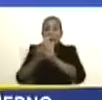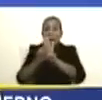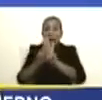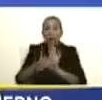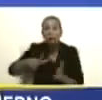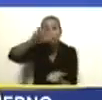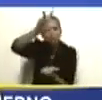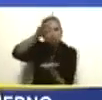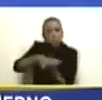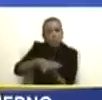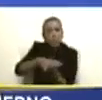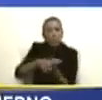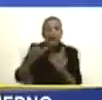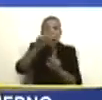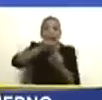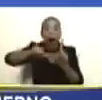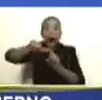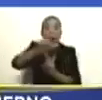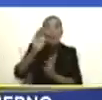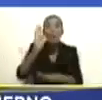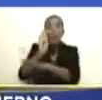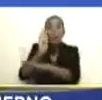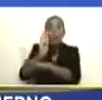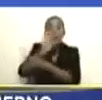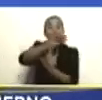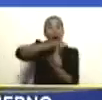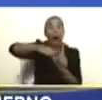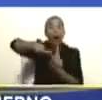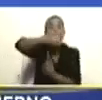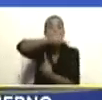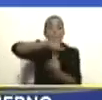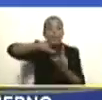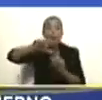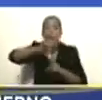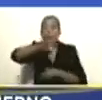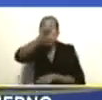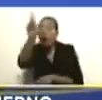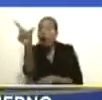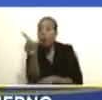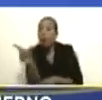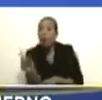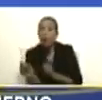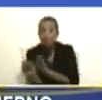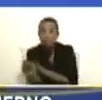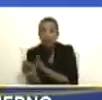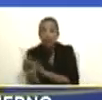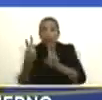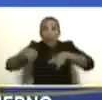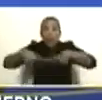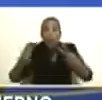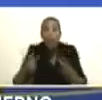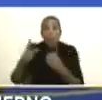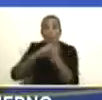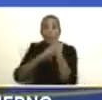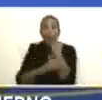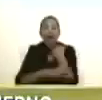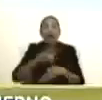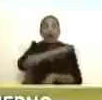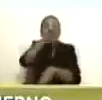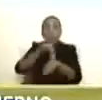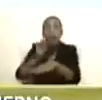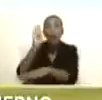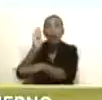decretando áreas de protección ambiental en la Guayana Esequiba y nuevos parques nacionales